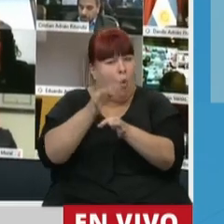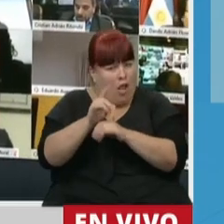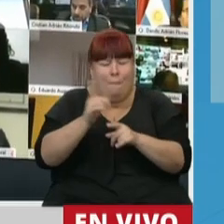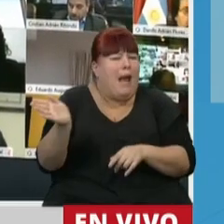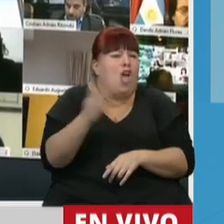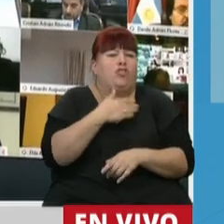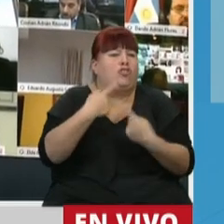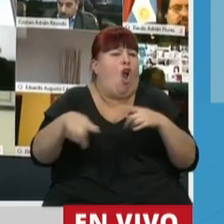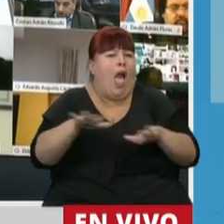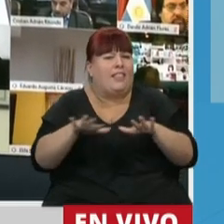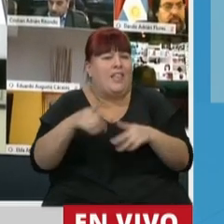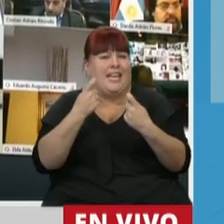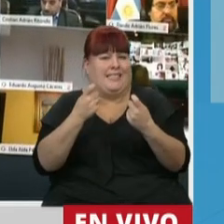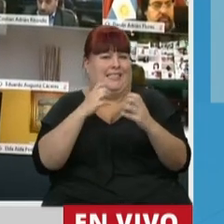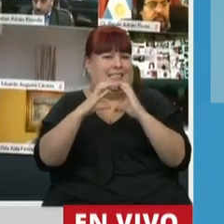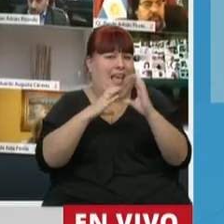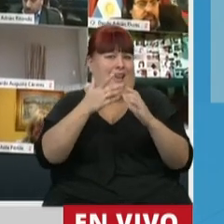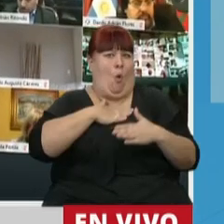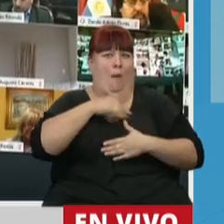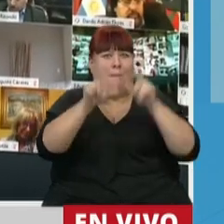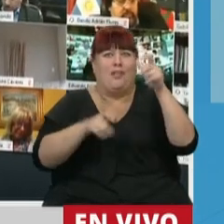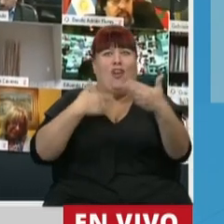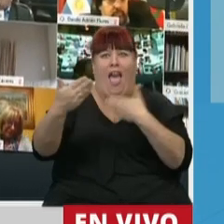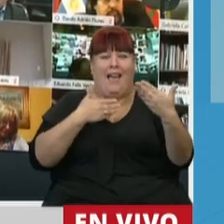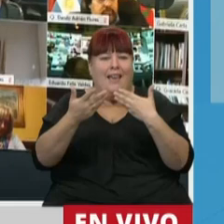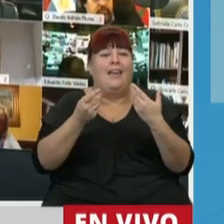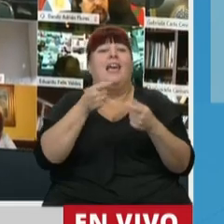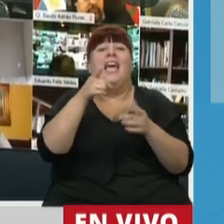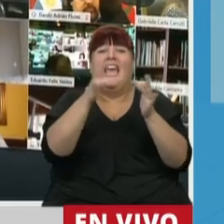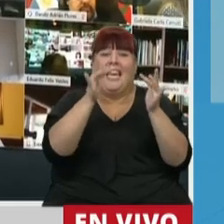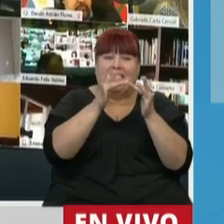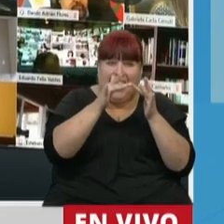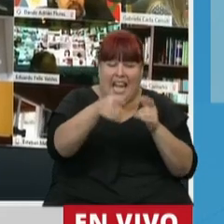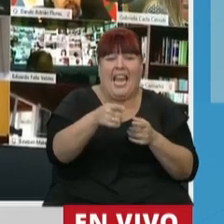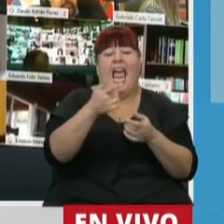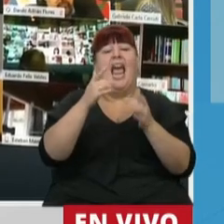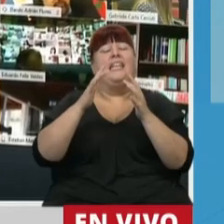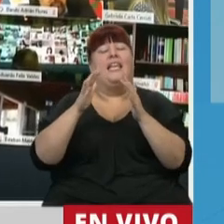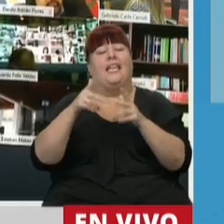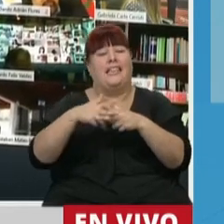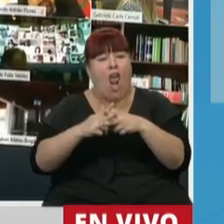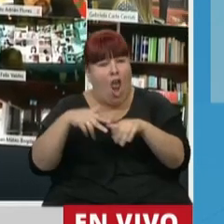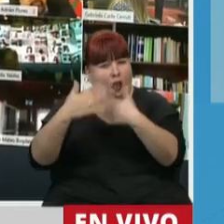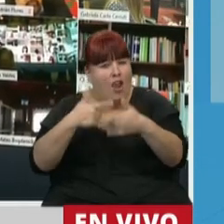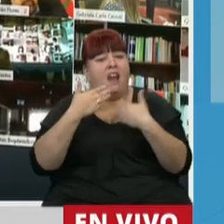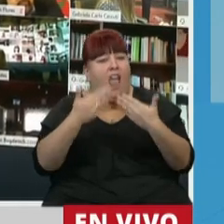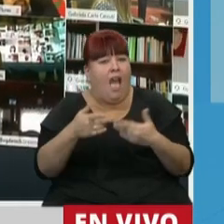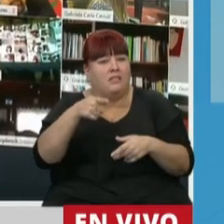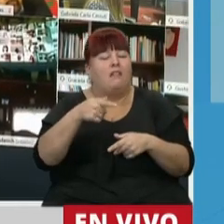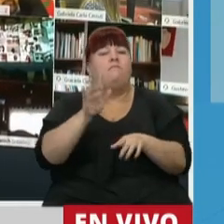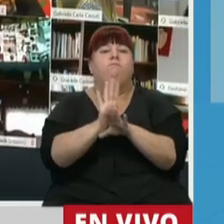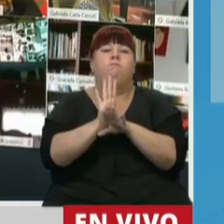para todas las actividades humanas, el servicio de Internet y la tecnología se ha